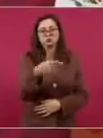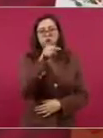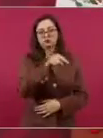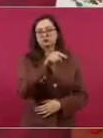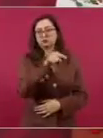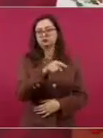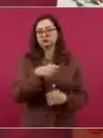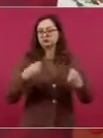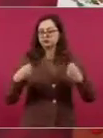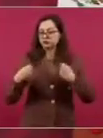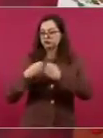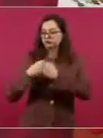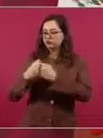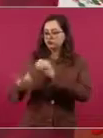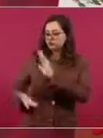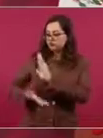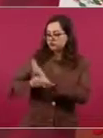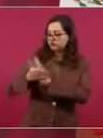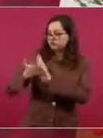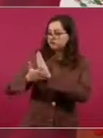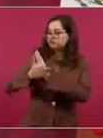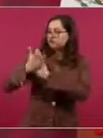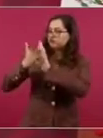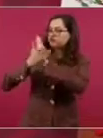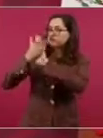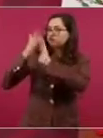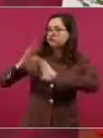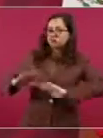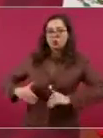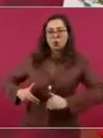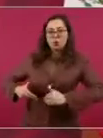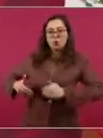ni un metro de muro.